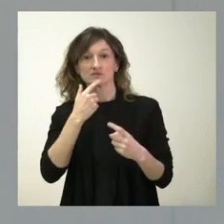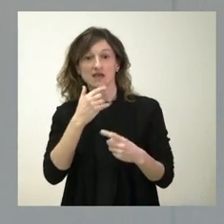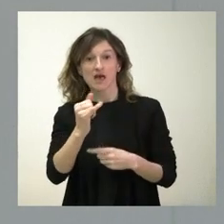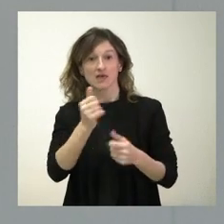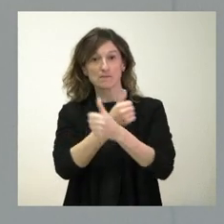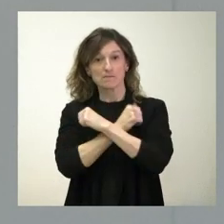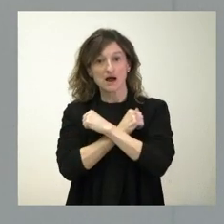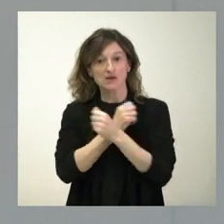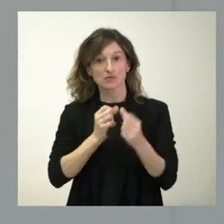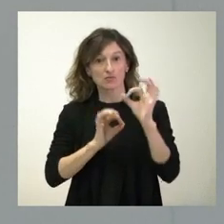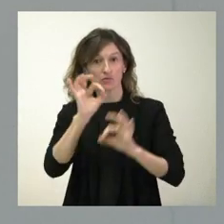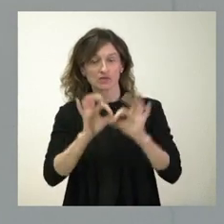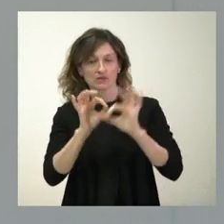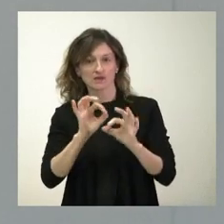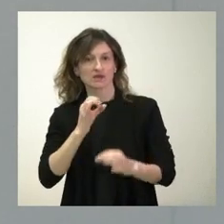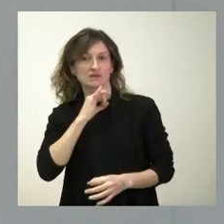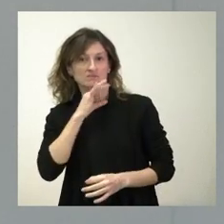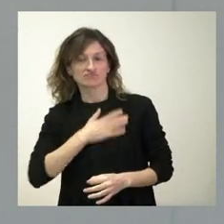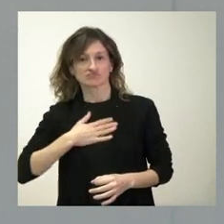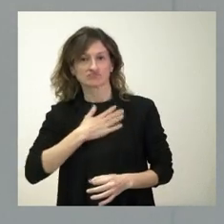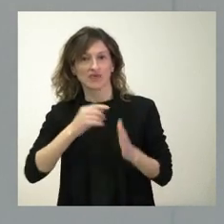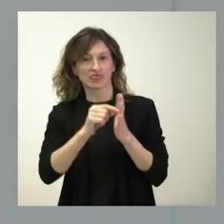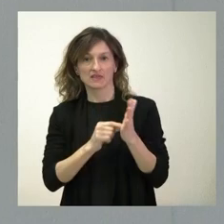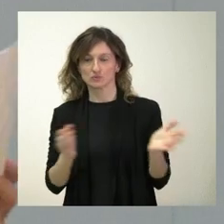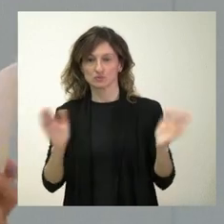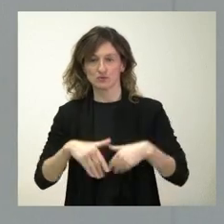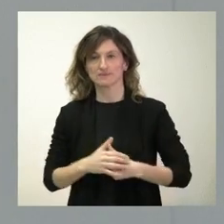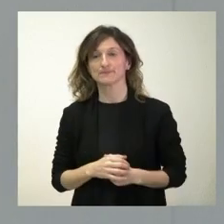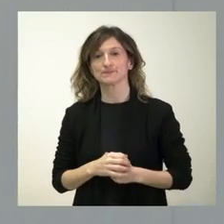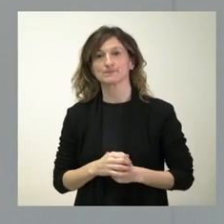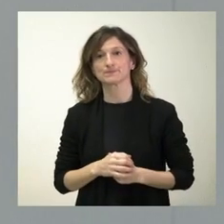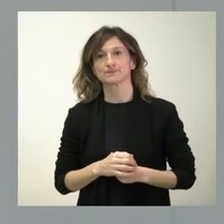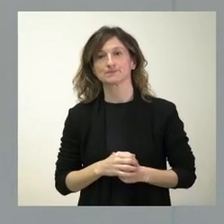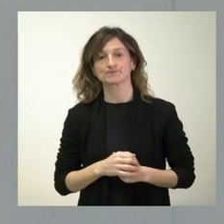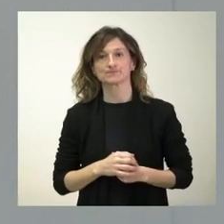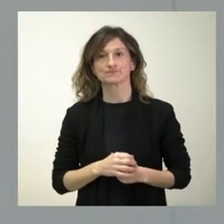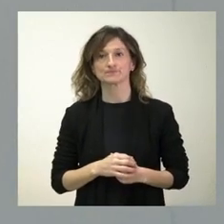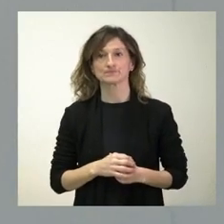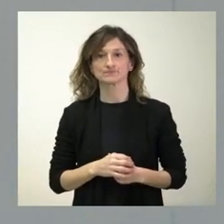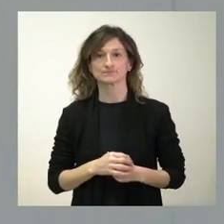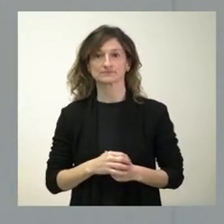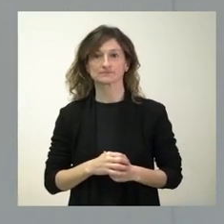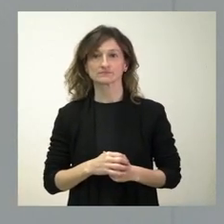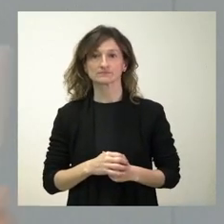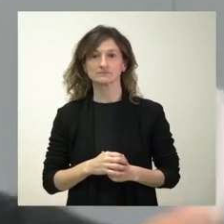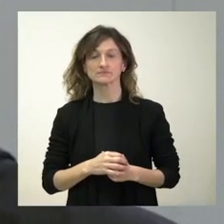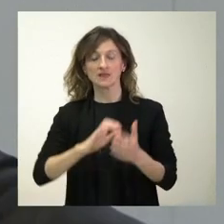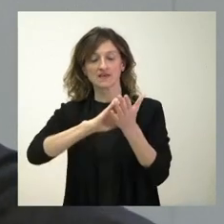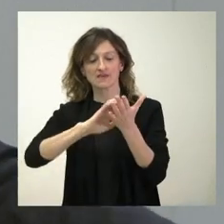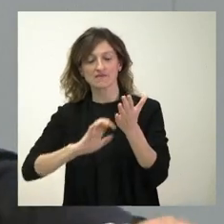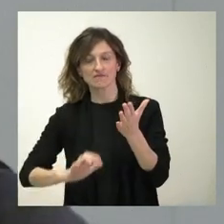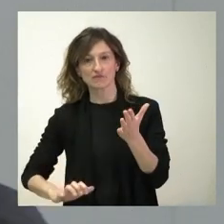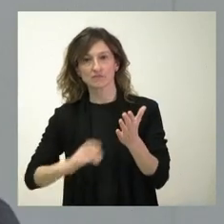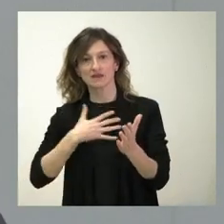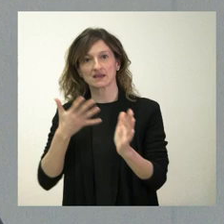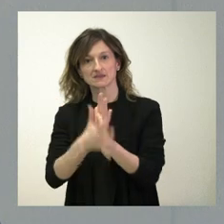de paro no podemos estar satisfechos con estos datos. Y el segundo informe previo a sus preguntas que